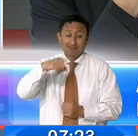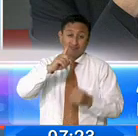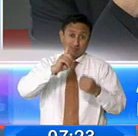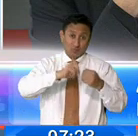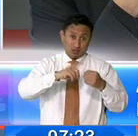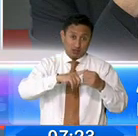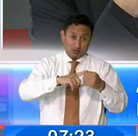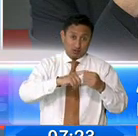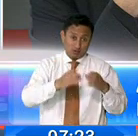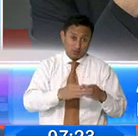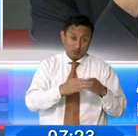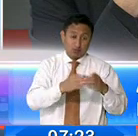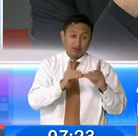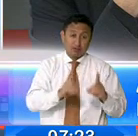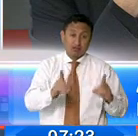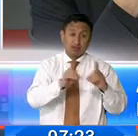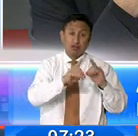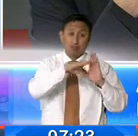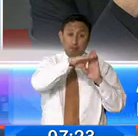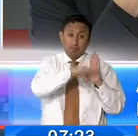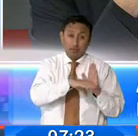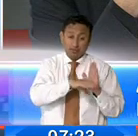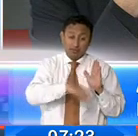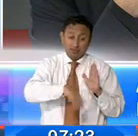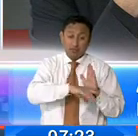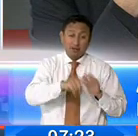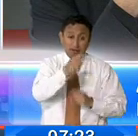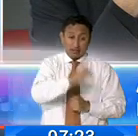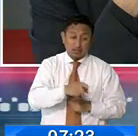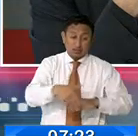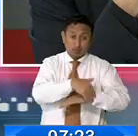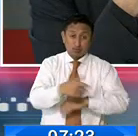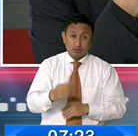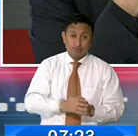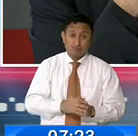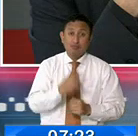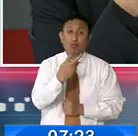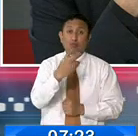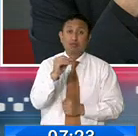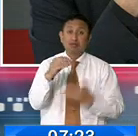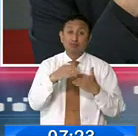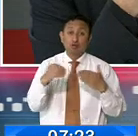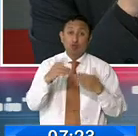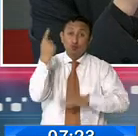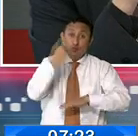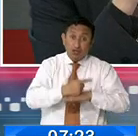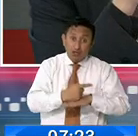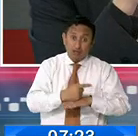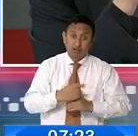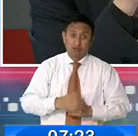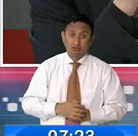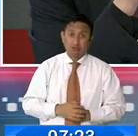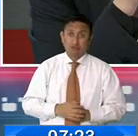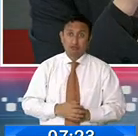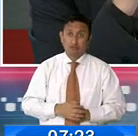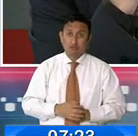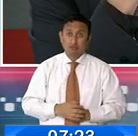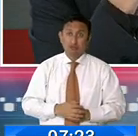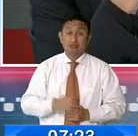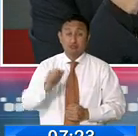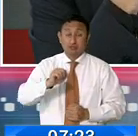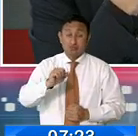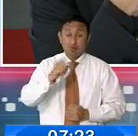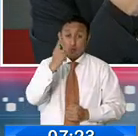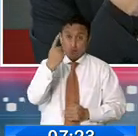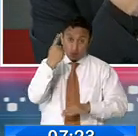Metropolitano de Quito, el dato más bajo que tenemos de ingreso de las personas es de 20 dólares por día. ¿Por día? Exactamente,